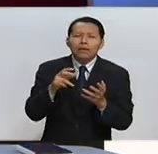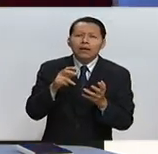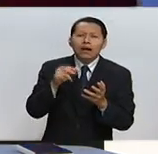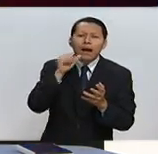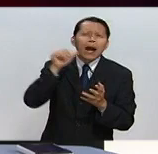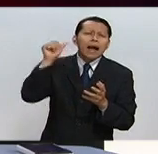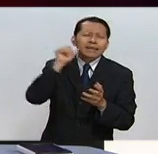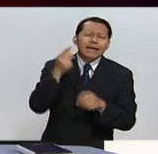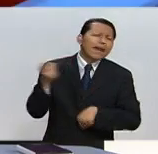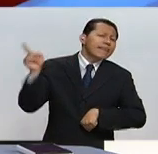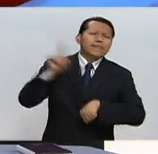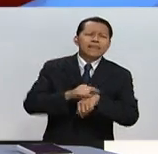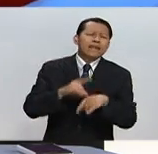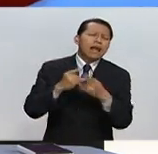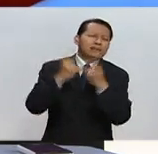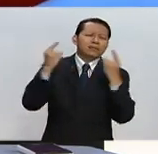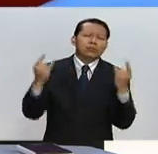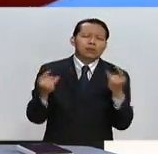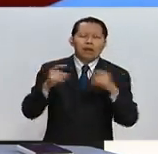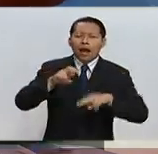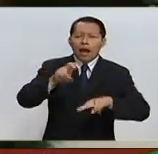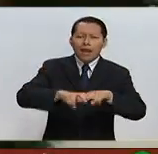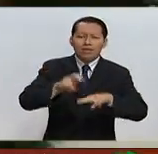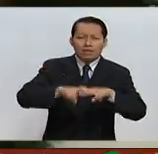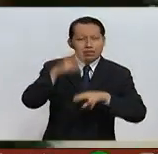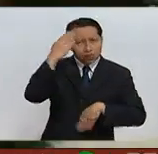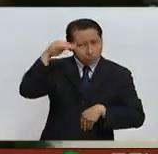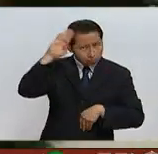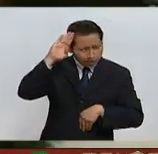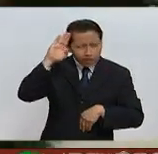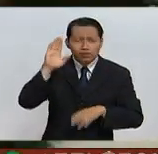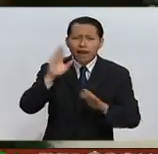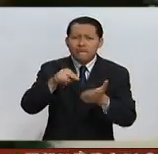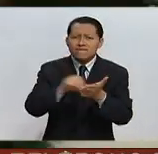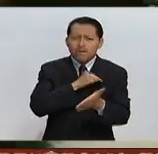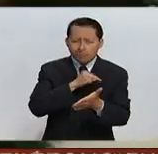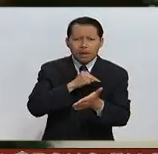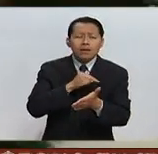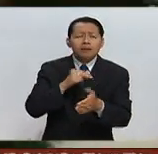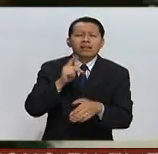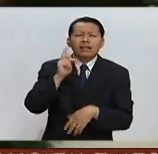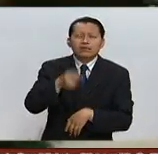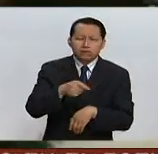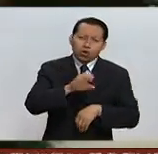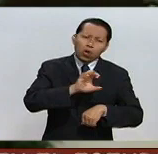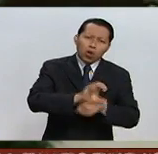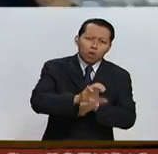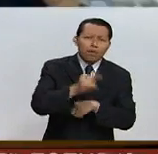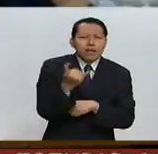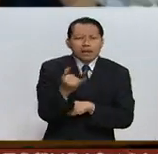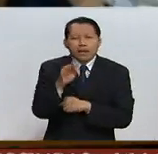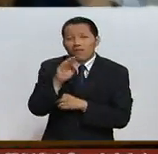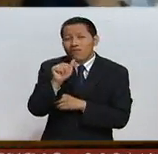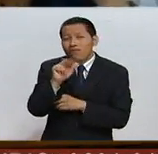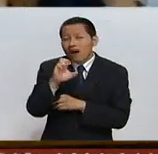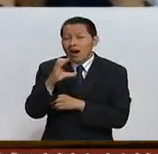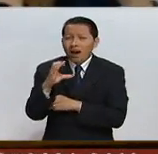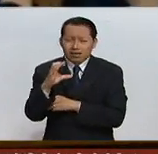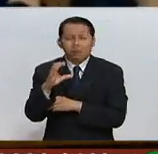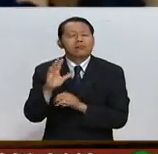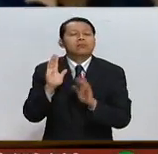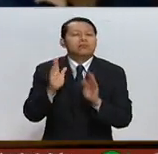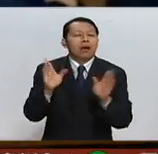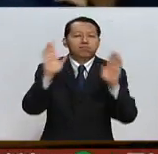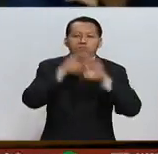el pueblo colombiano. En La Habana, Cuba, se firmó el acuerdo de cese al fuego definitivo entre Colombia y las Fuerzas Armadas Revolucionarias.